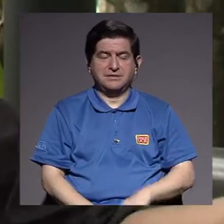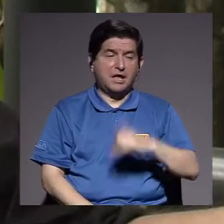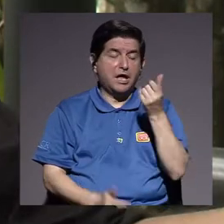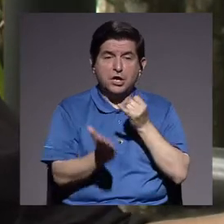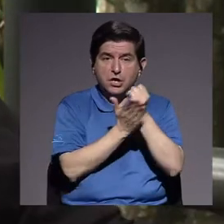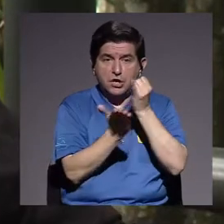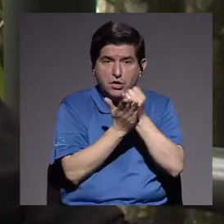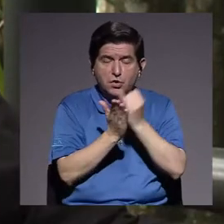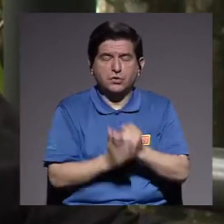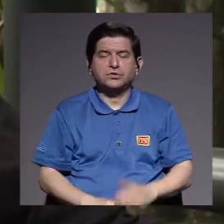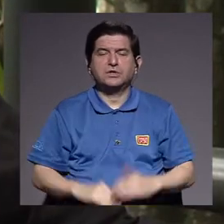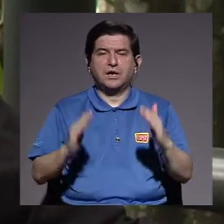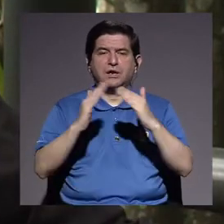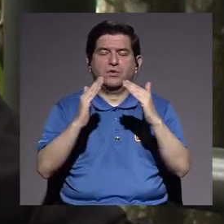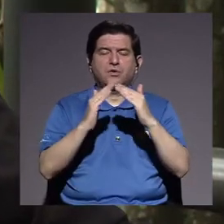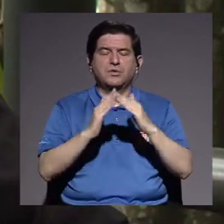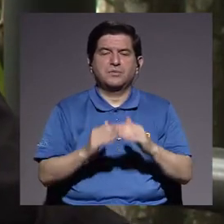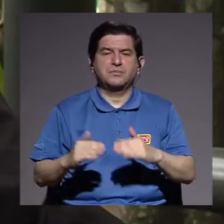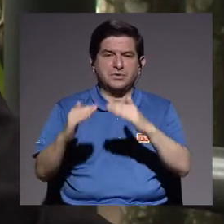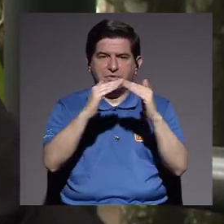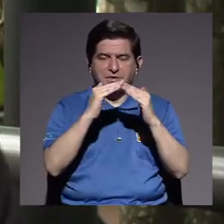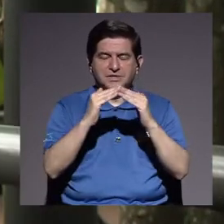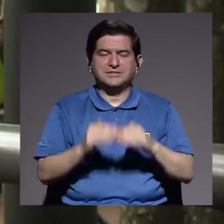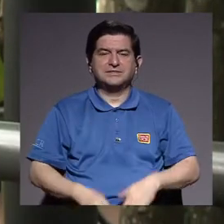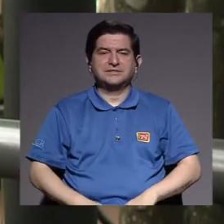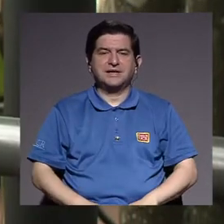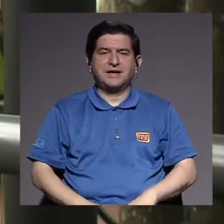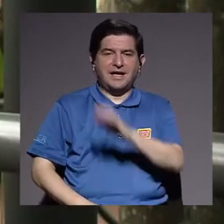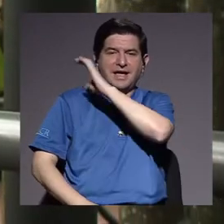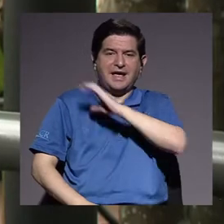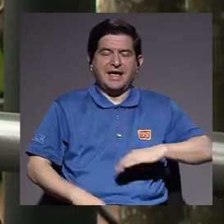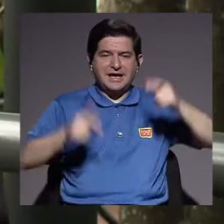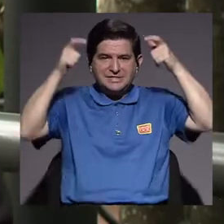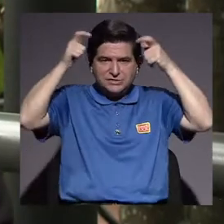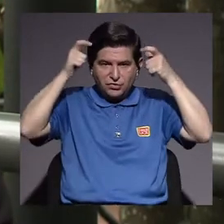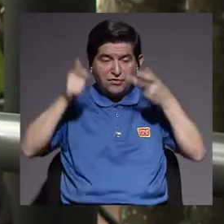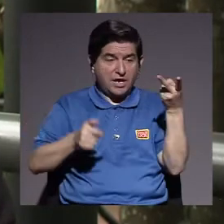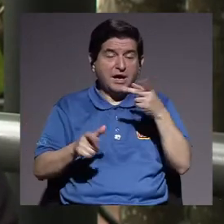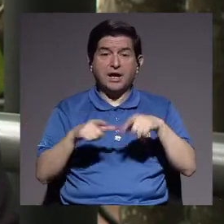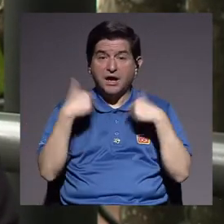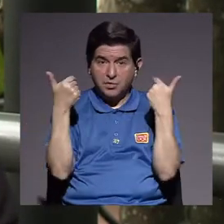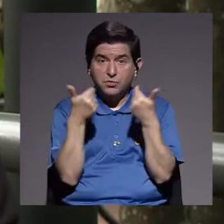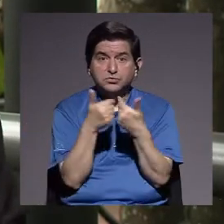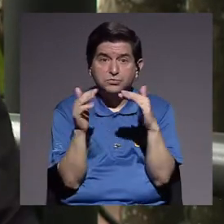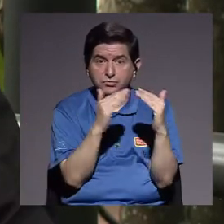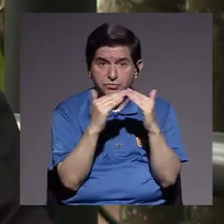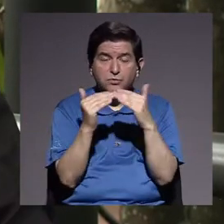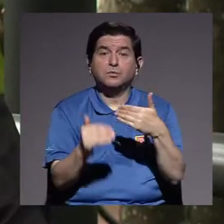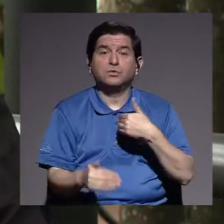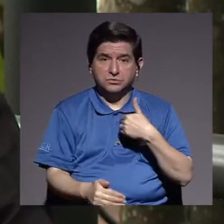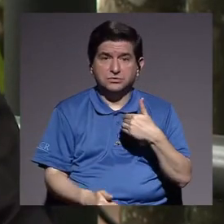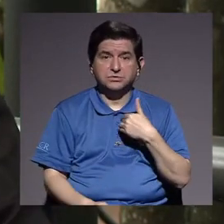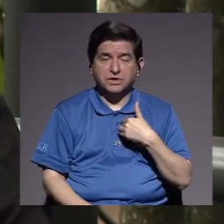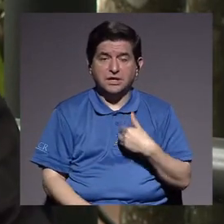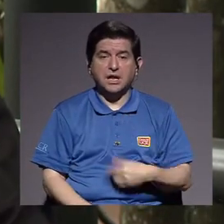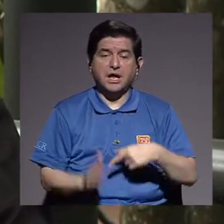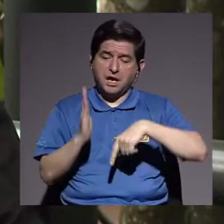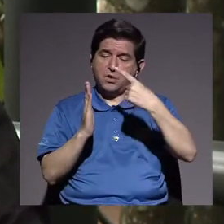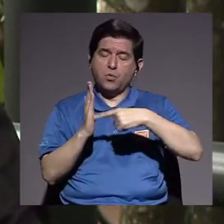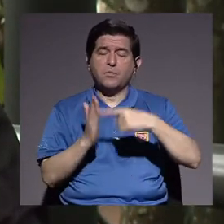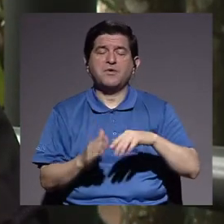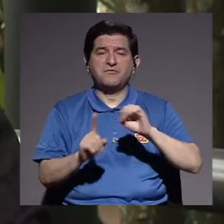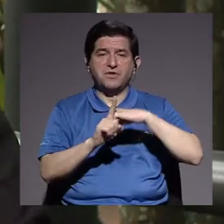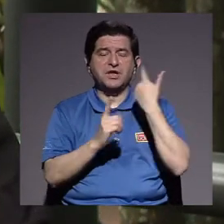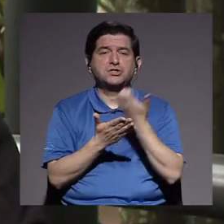y hice otra investigación sobre convivencia urbana en Cristo Rey. Y resulta que ambos grupos poblacionales que tienen un